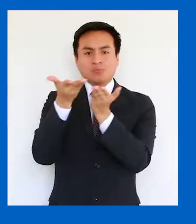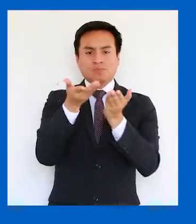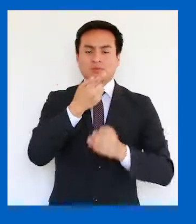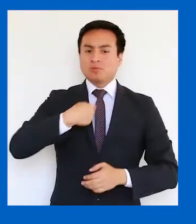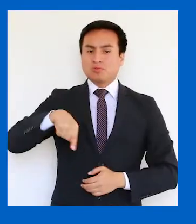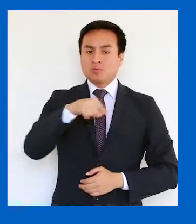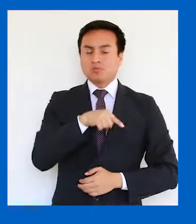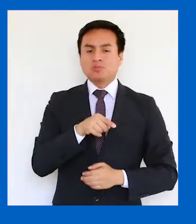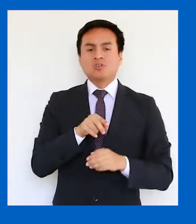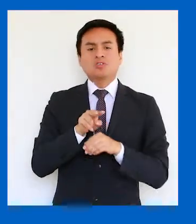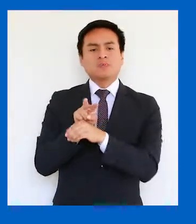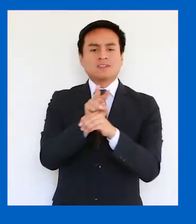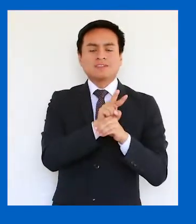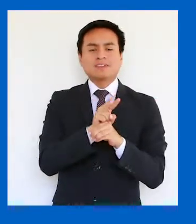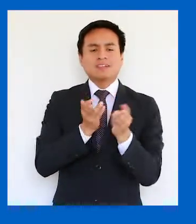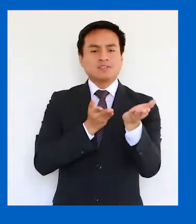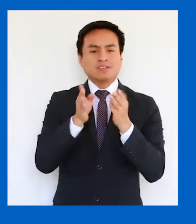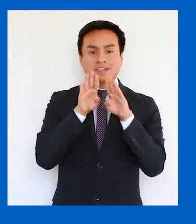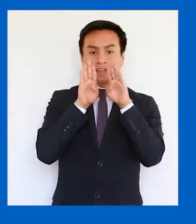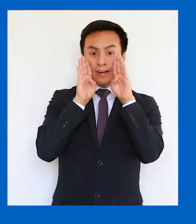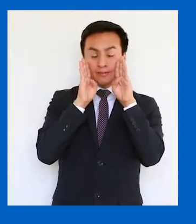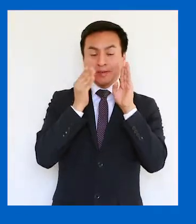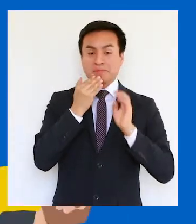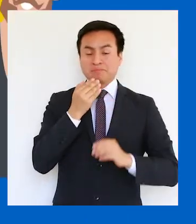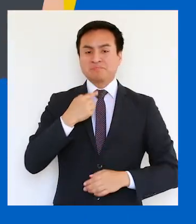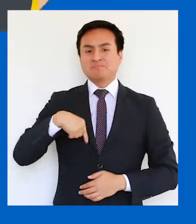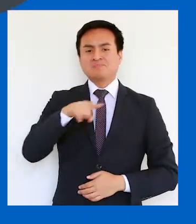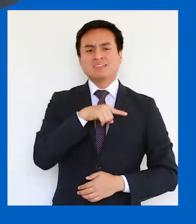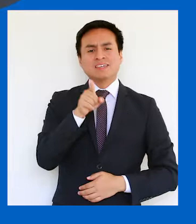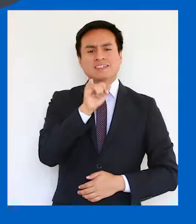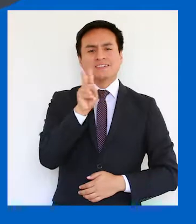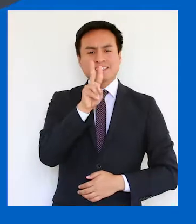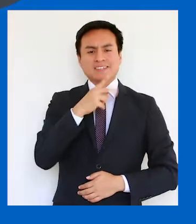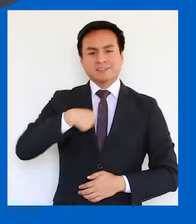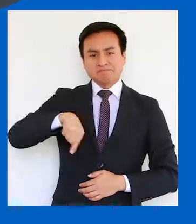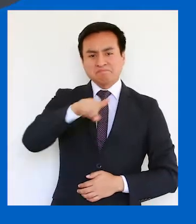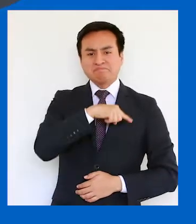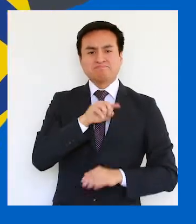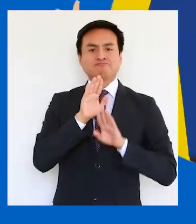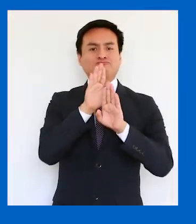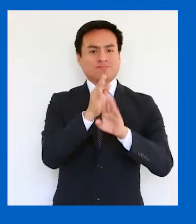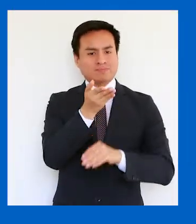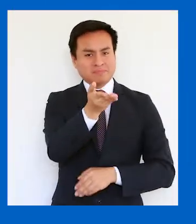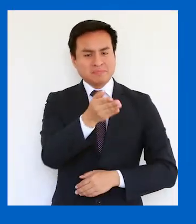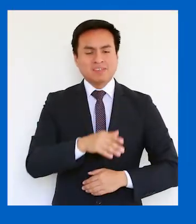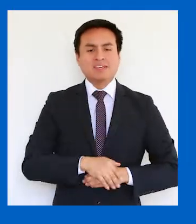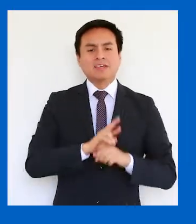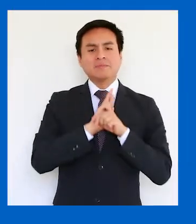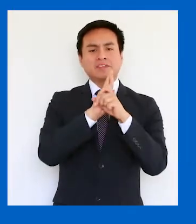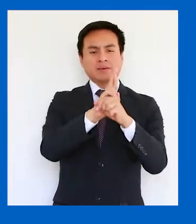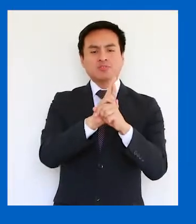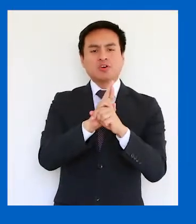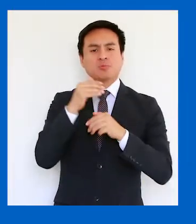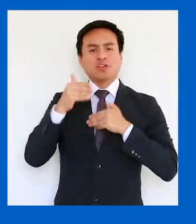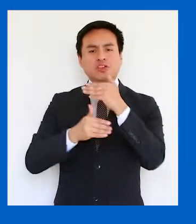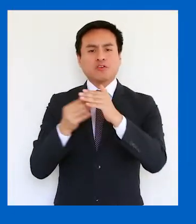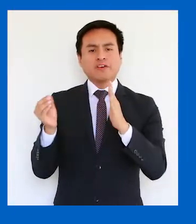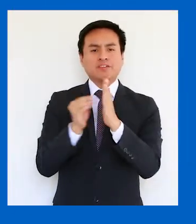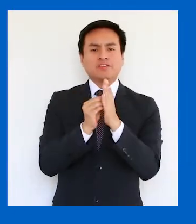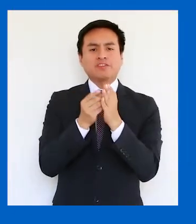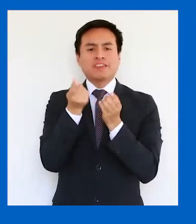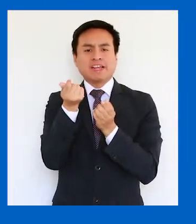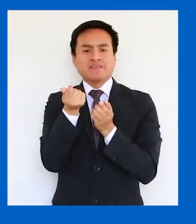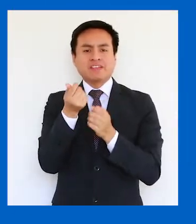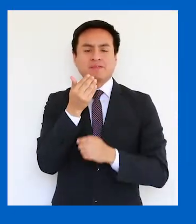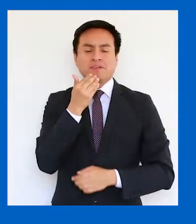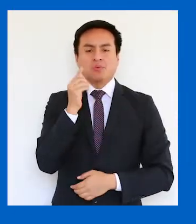nosotros, la Superintendencia de Servicios Sanitarios. En la SIS nos aseguramos de estar de tu lado. Te representamos en el proceso de fijación